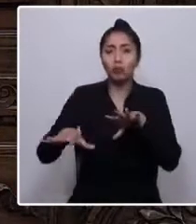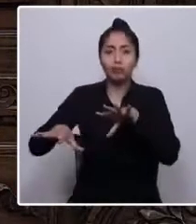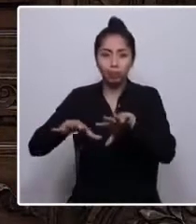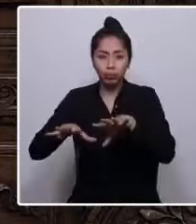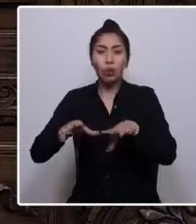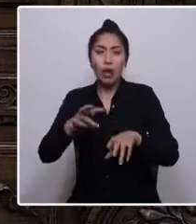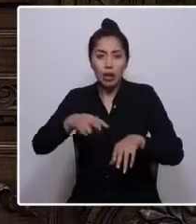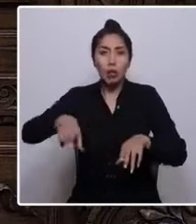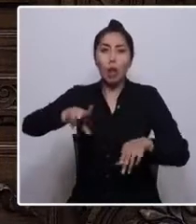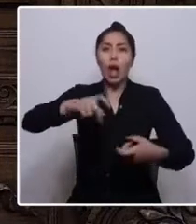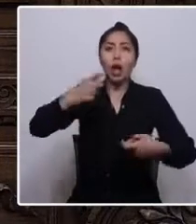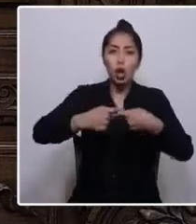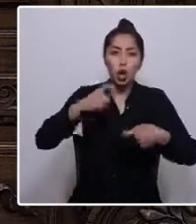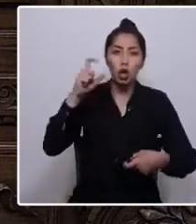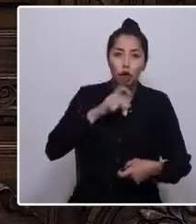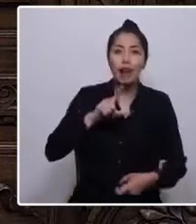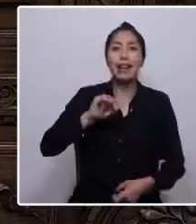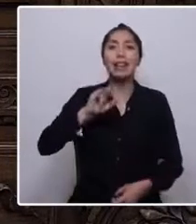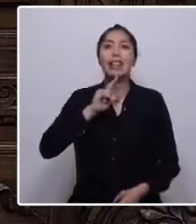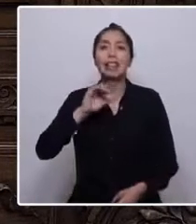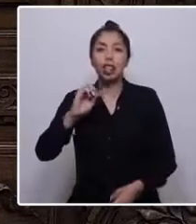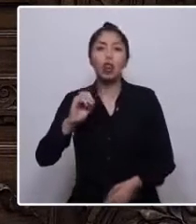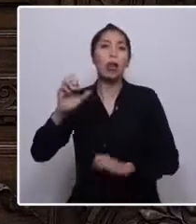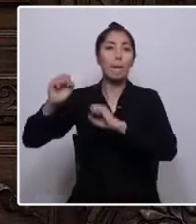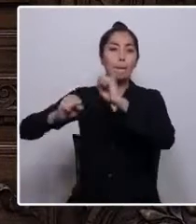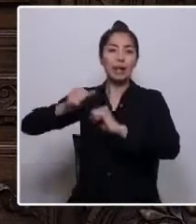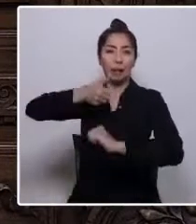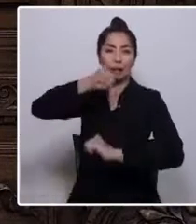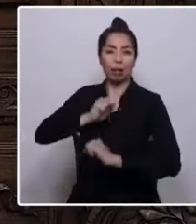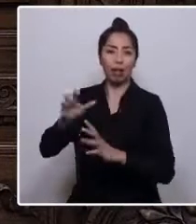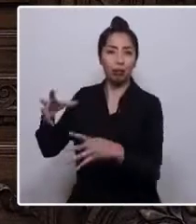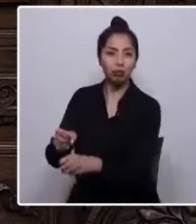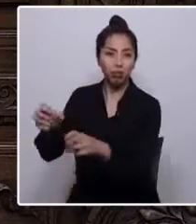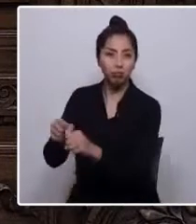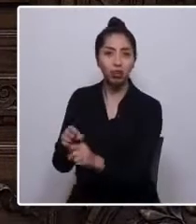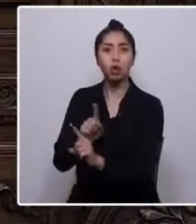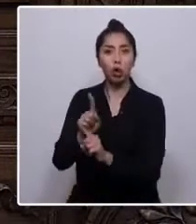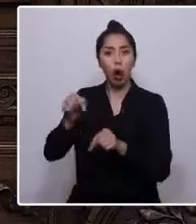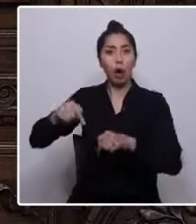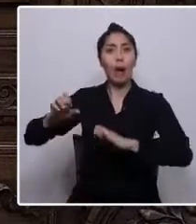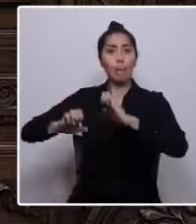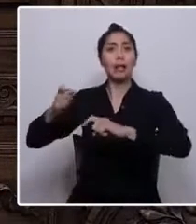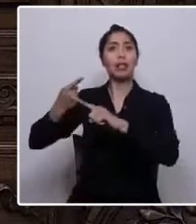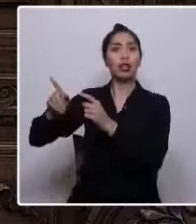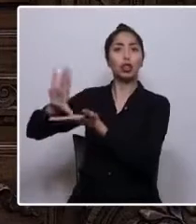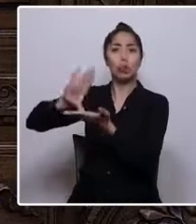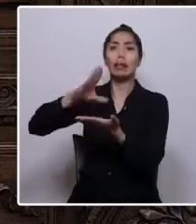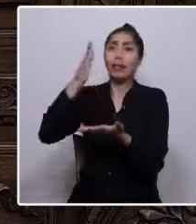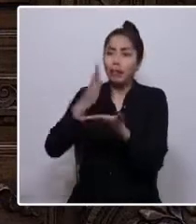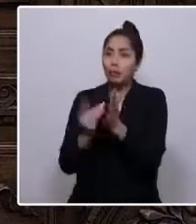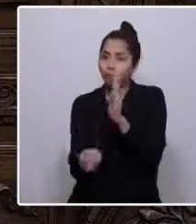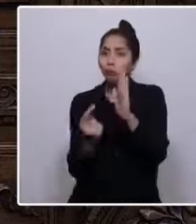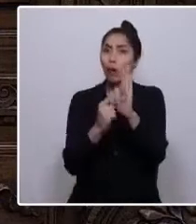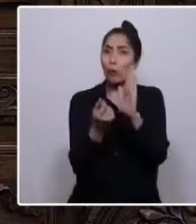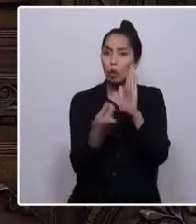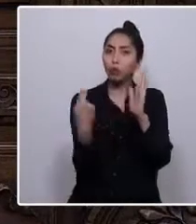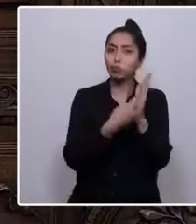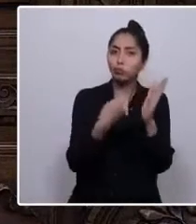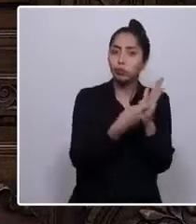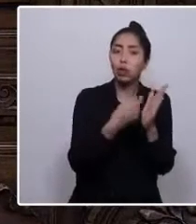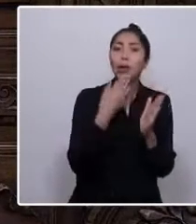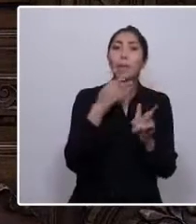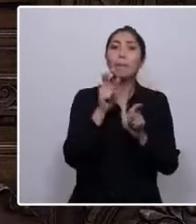el litio de las manos privadas y lograr que las empresas extranjeras paguen impuestos por la atracción de nuestros minerales. Con los pescadores